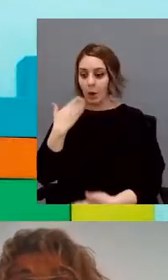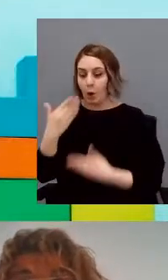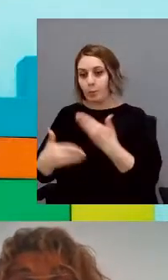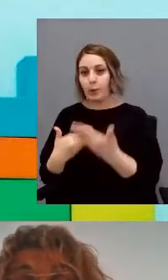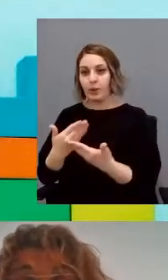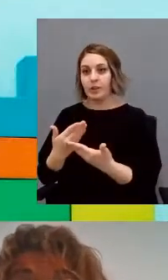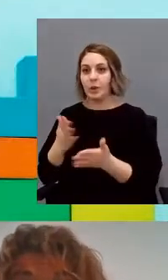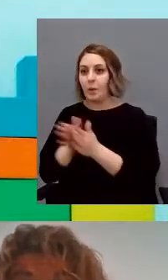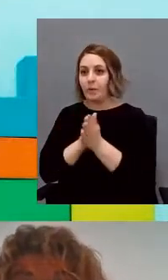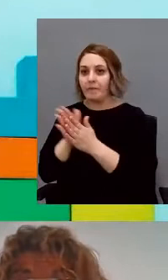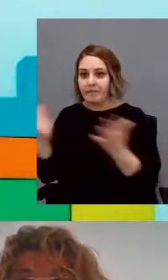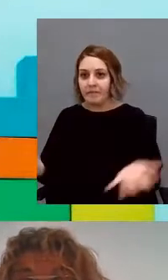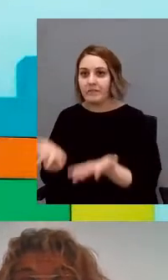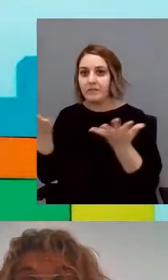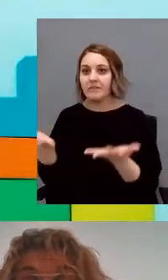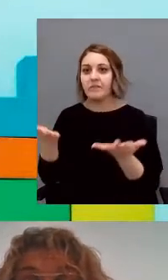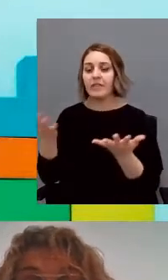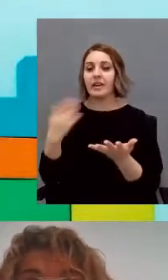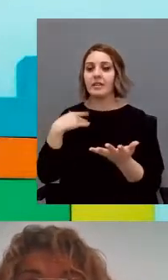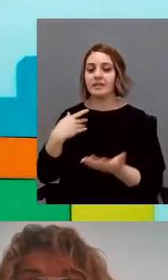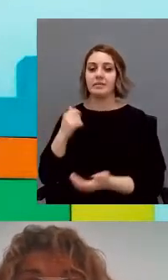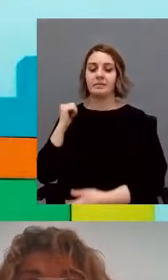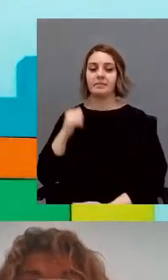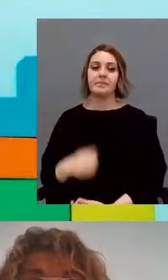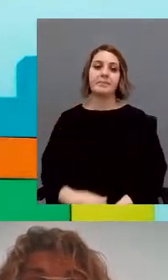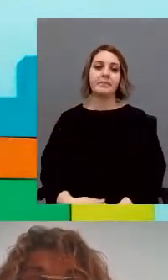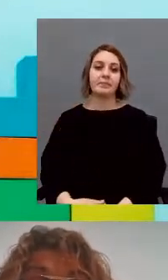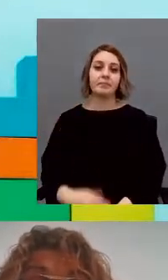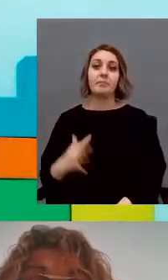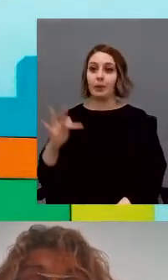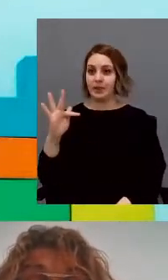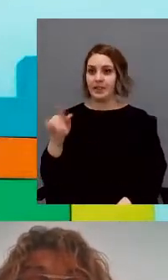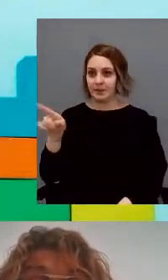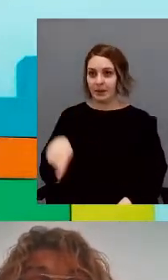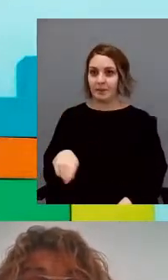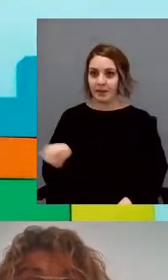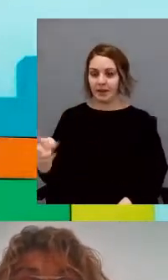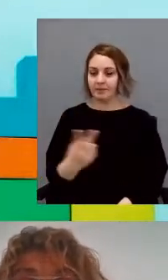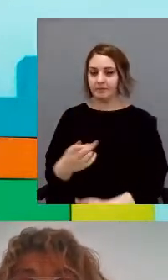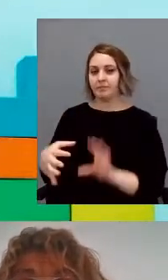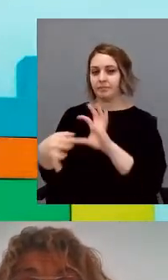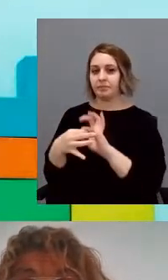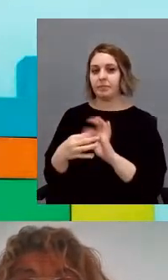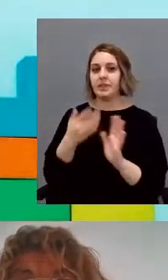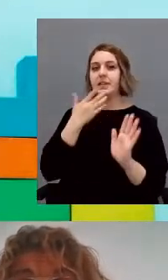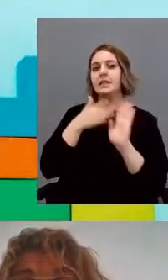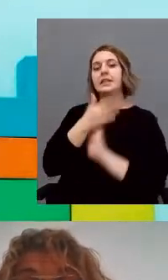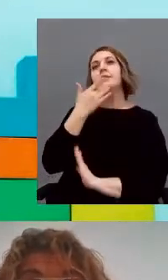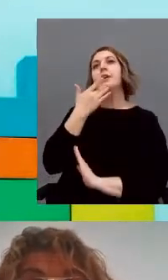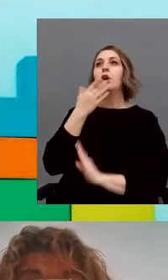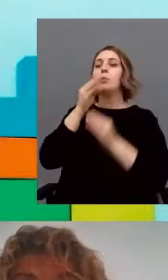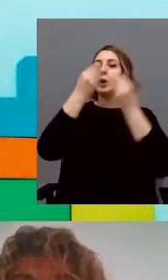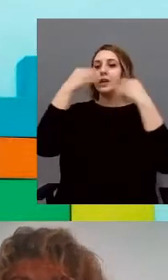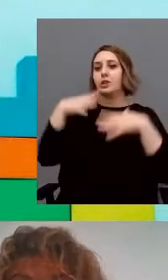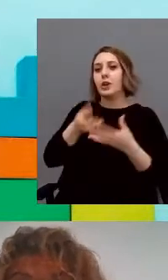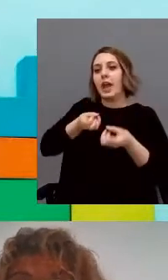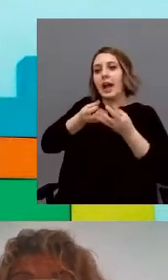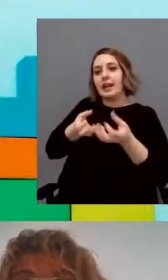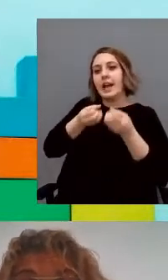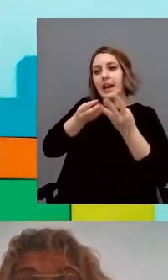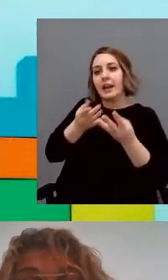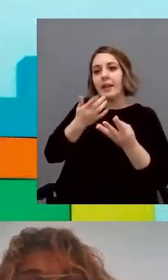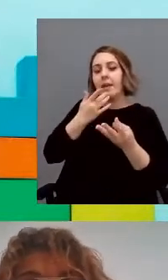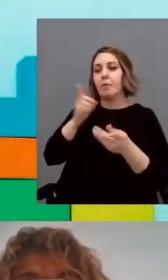motivador y enriquecedor. Una historia, es decir, de esta manera, una historia narrada, impregnada de